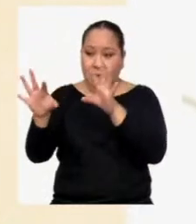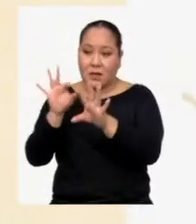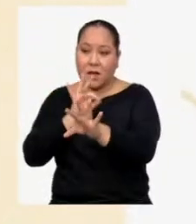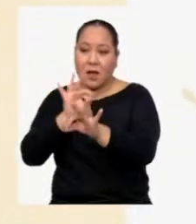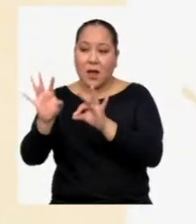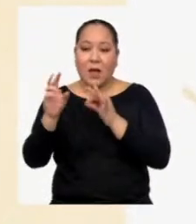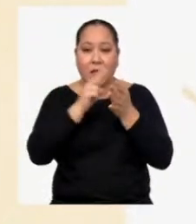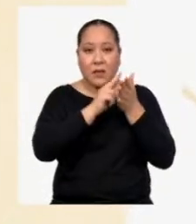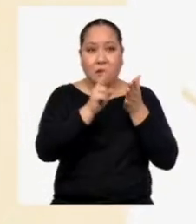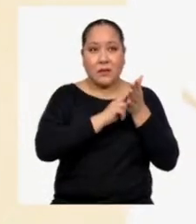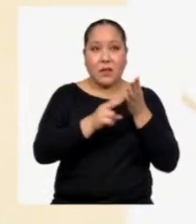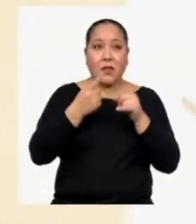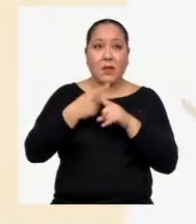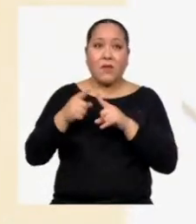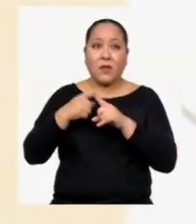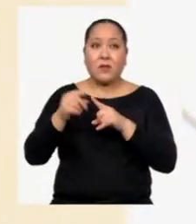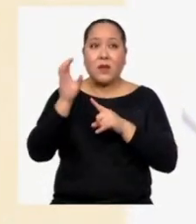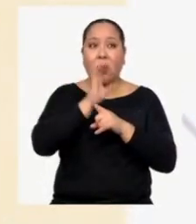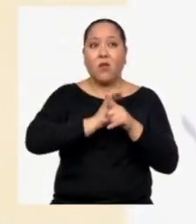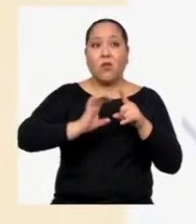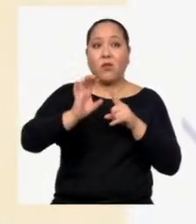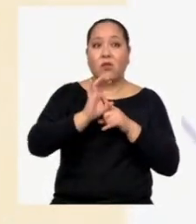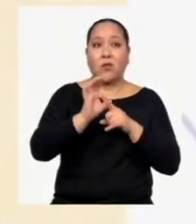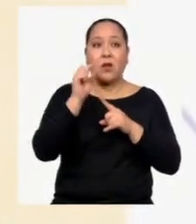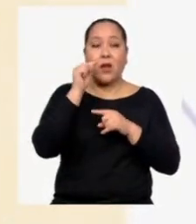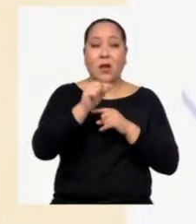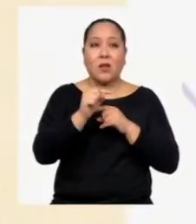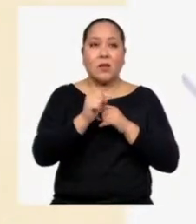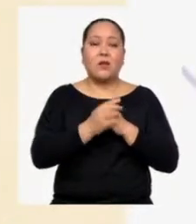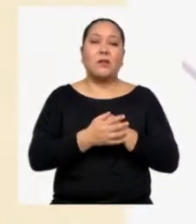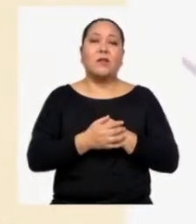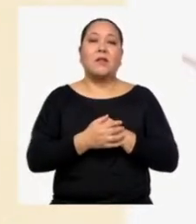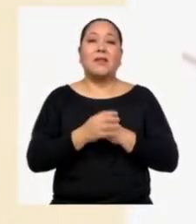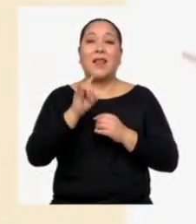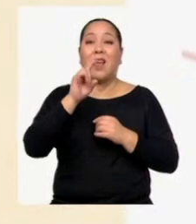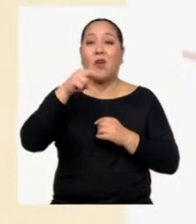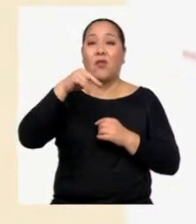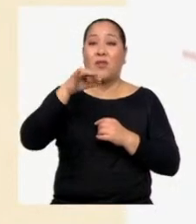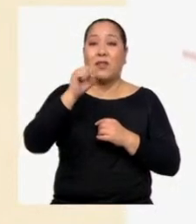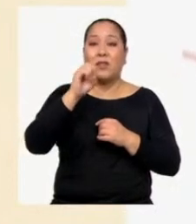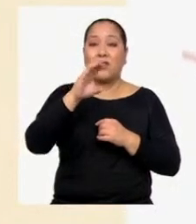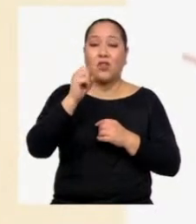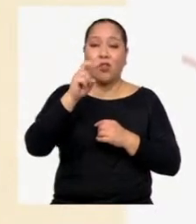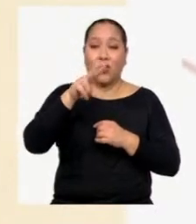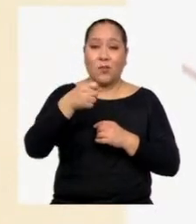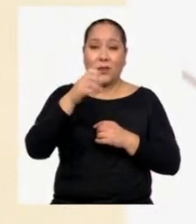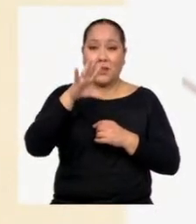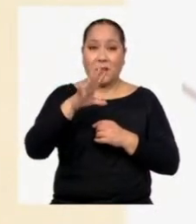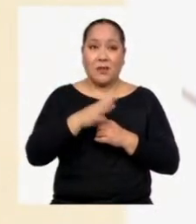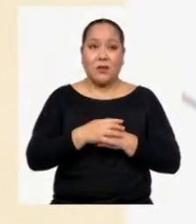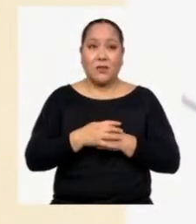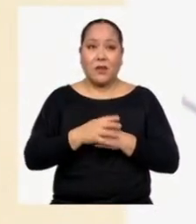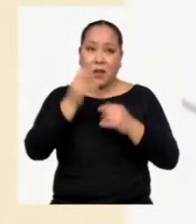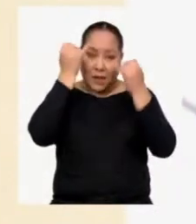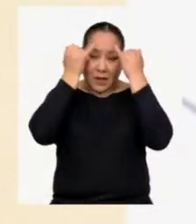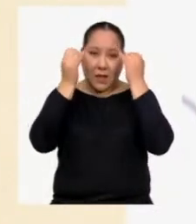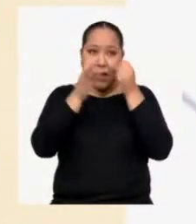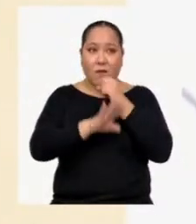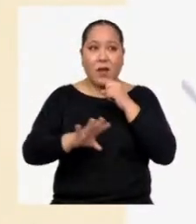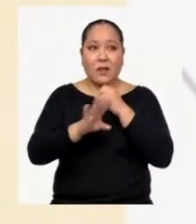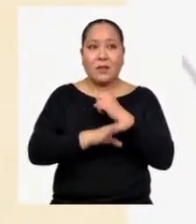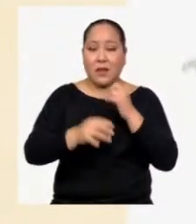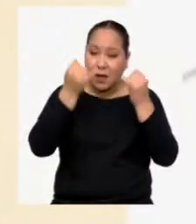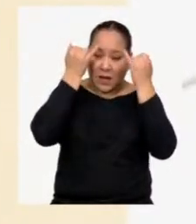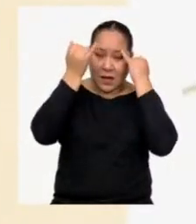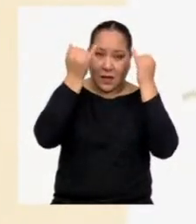lectura Diversidad Cultural Adaptación de Diversidad Cultural Unesco 2005 Ideas base Ideas